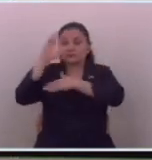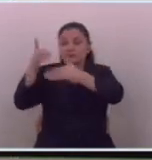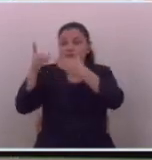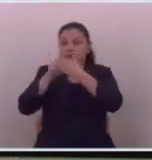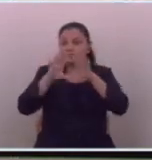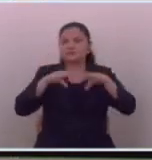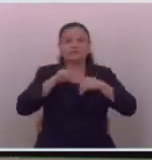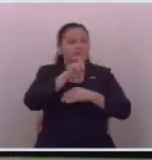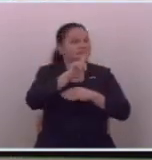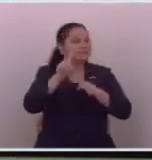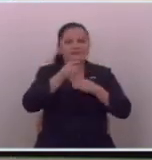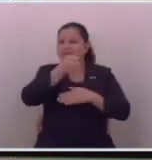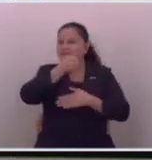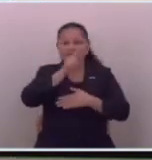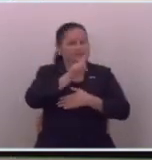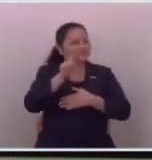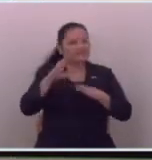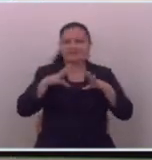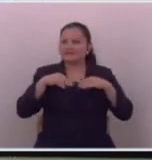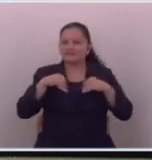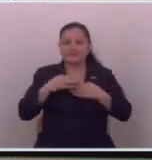aceptó de que no era periodista